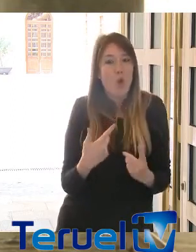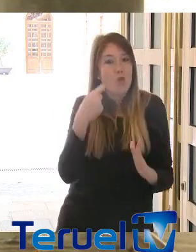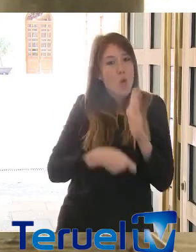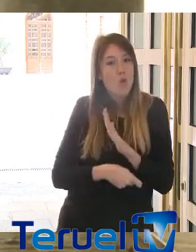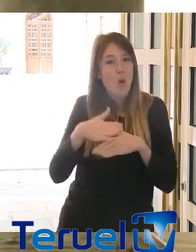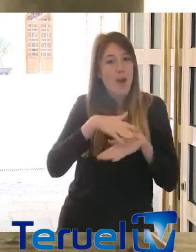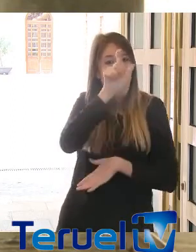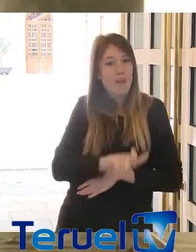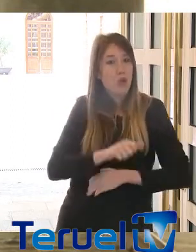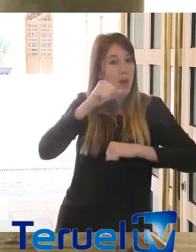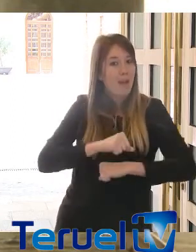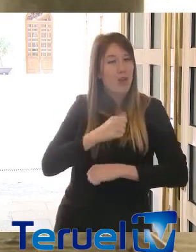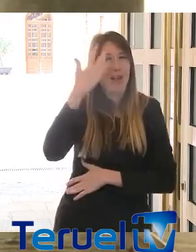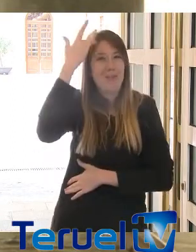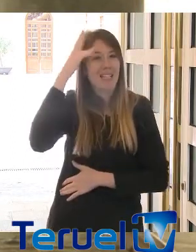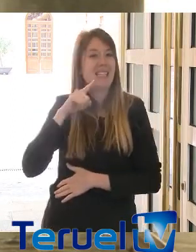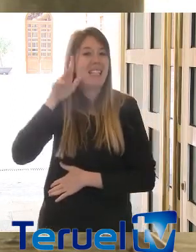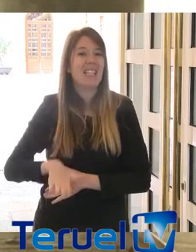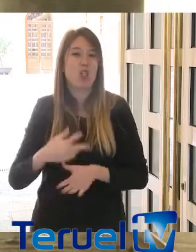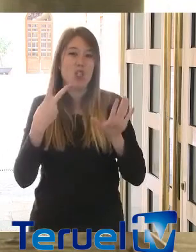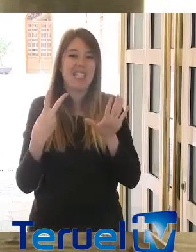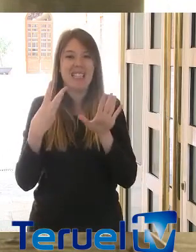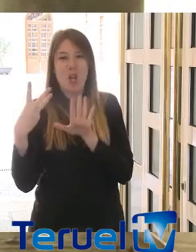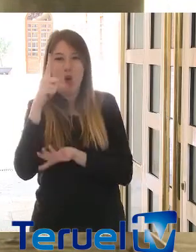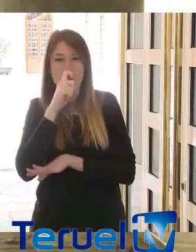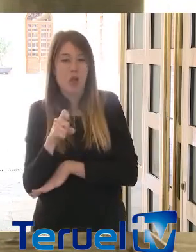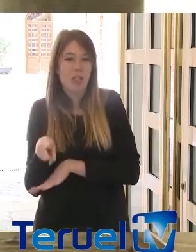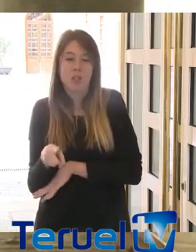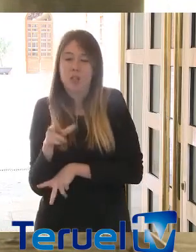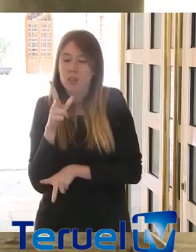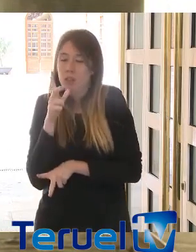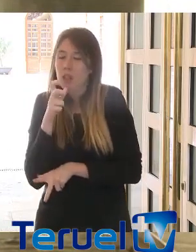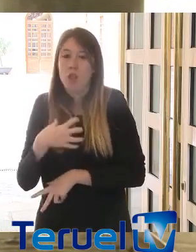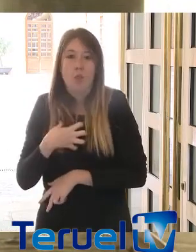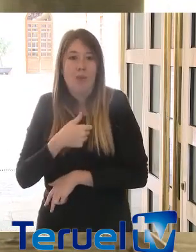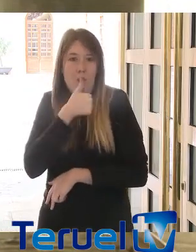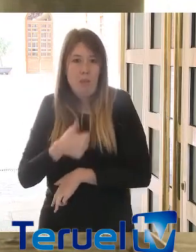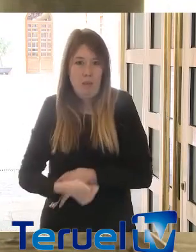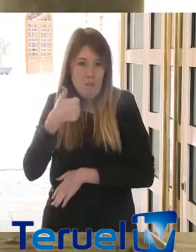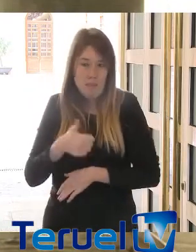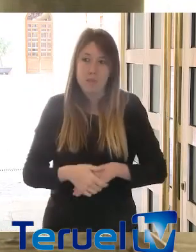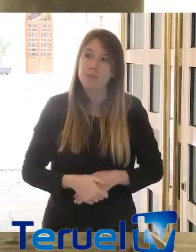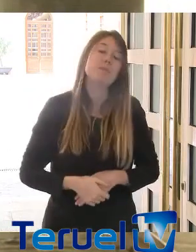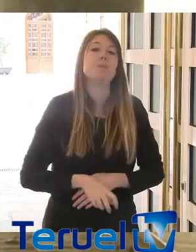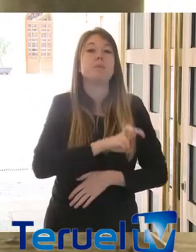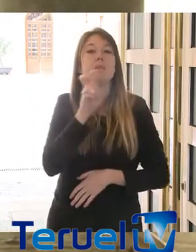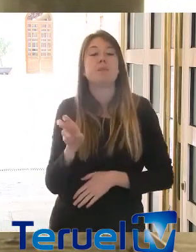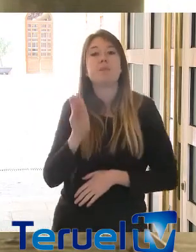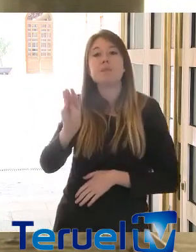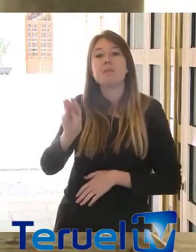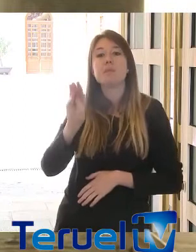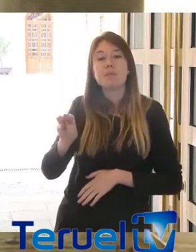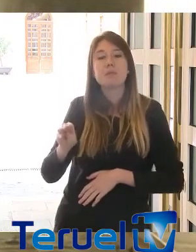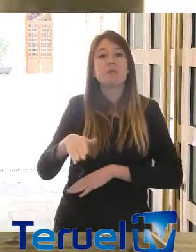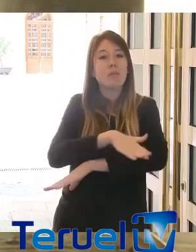niño de siete u ocho años, es directamente insoportable, en mi opinión. El Grupo Press pregunta si va a articular